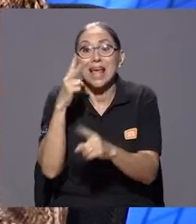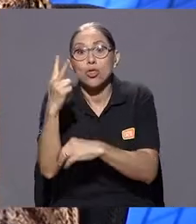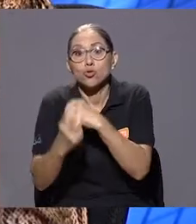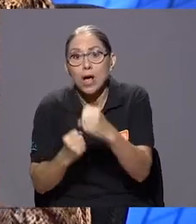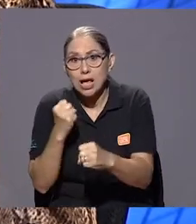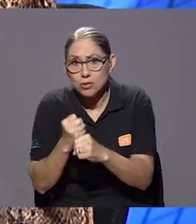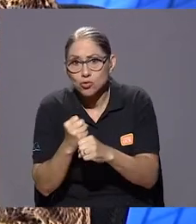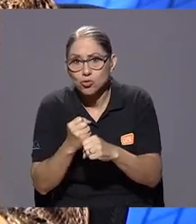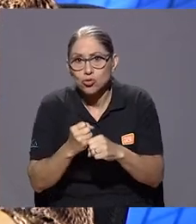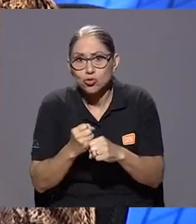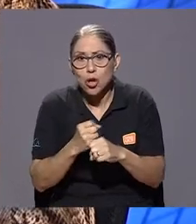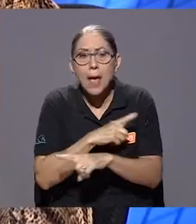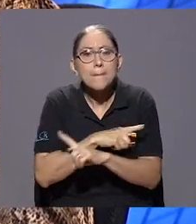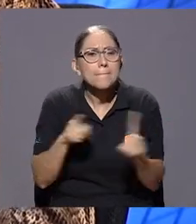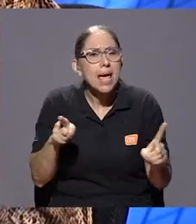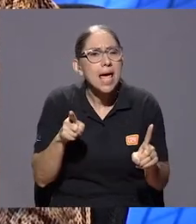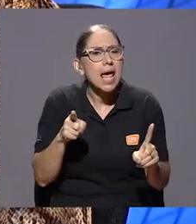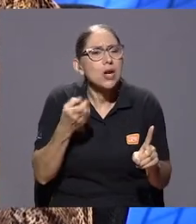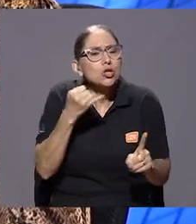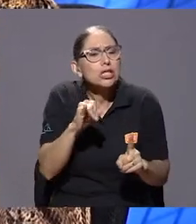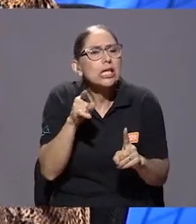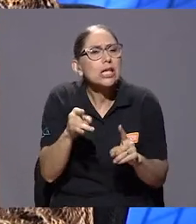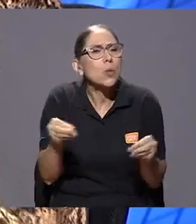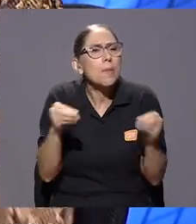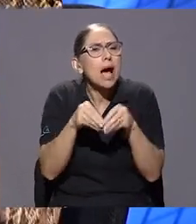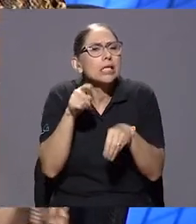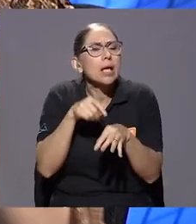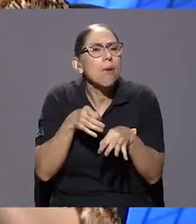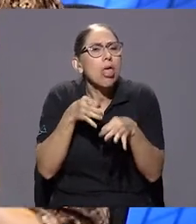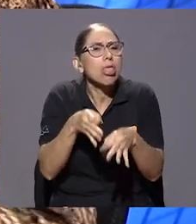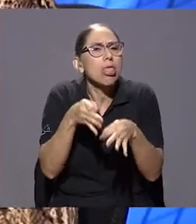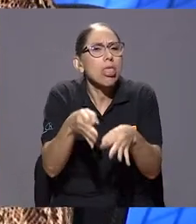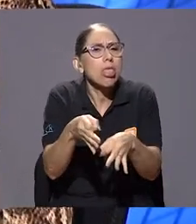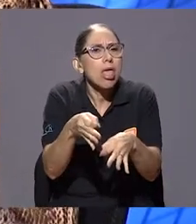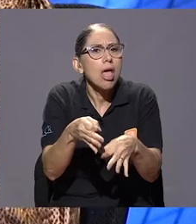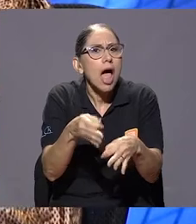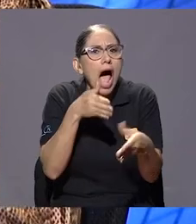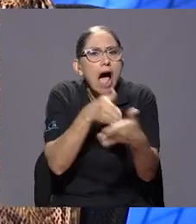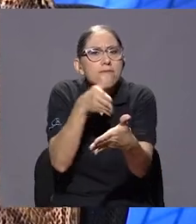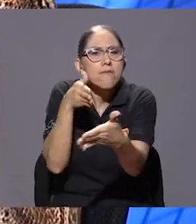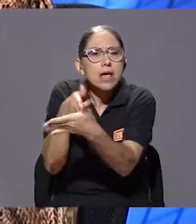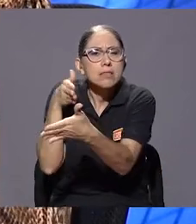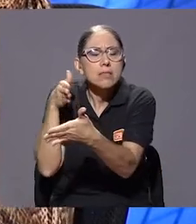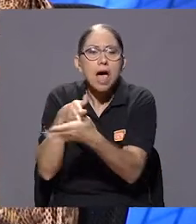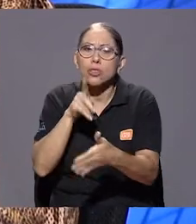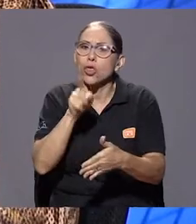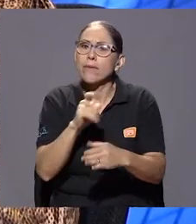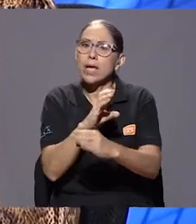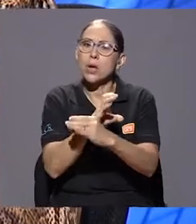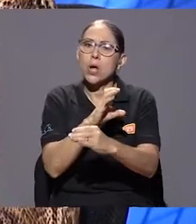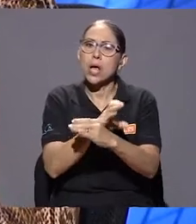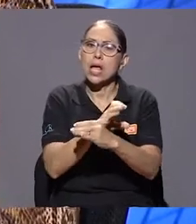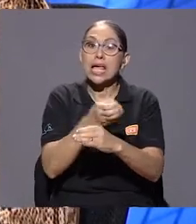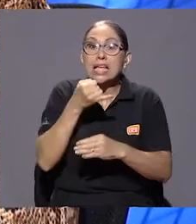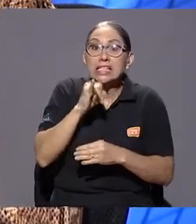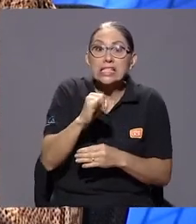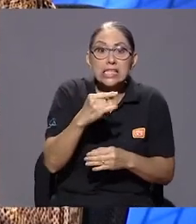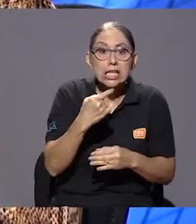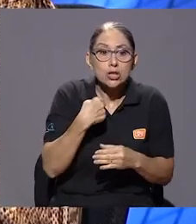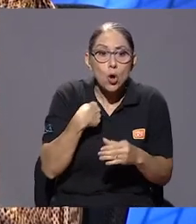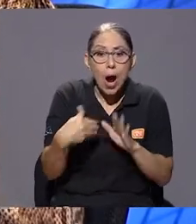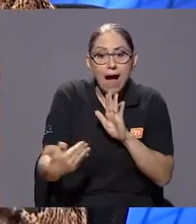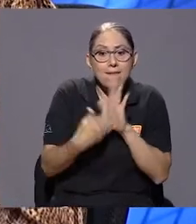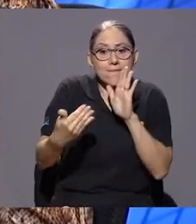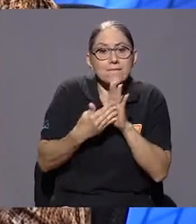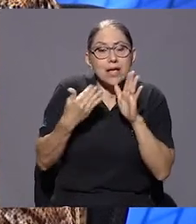¿Dónde es que hay poner la mirada y la atención cuando ya eso mismo está afectando diferentes áreas de mi vida? Cuando laboralmente yo no estoy trabajando como